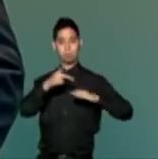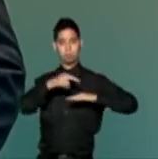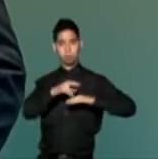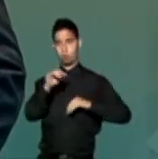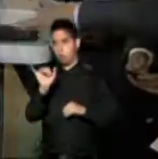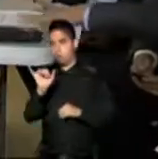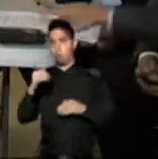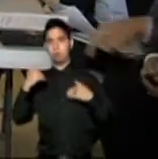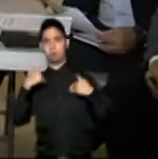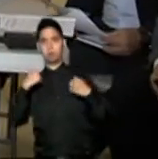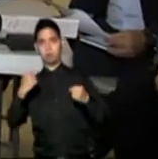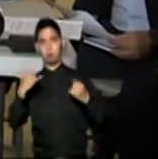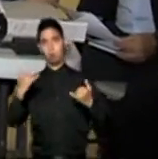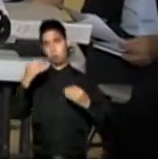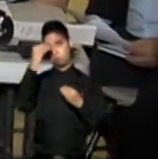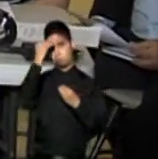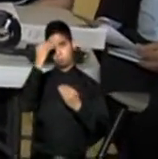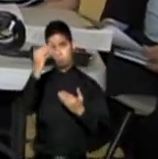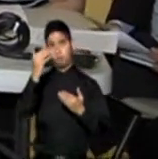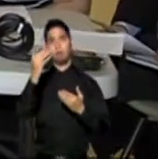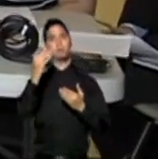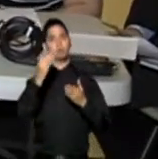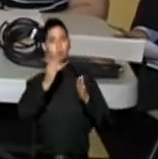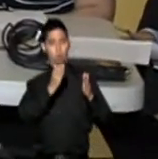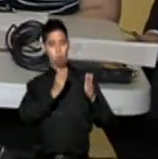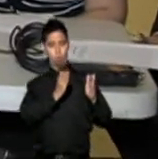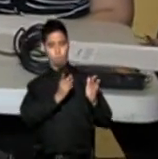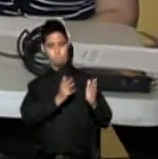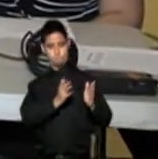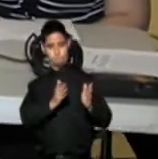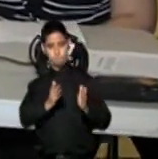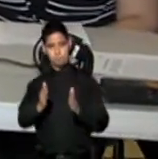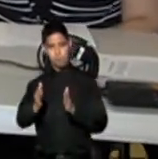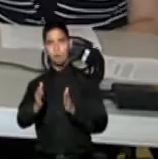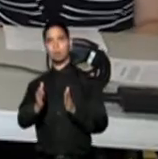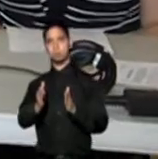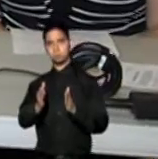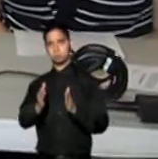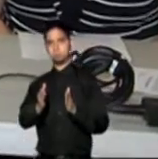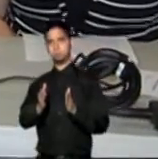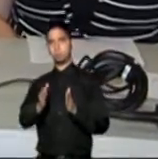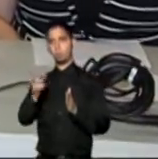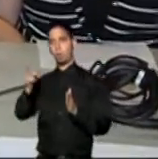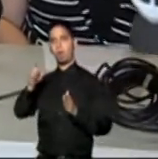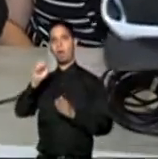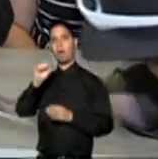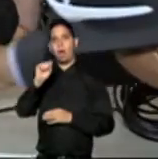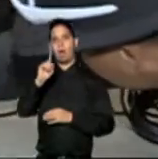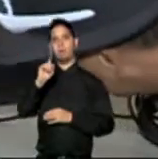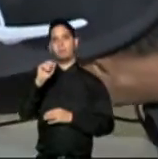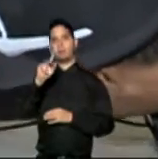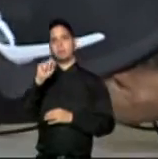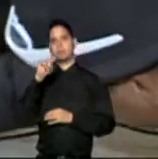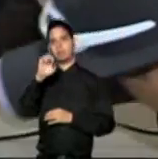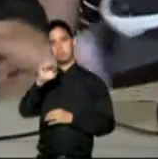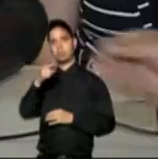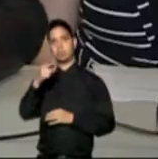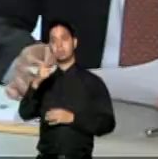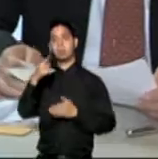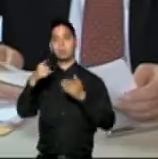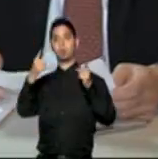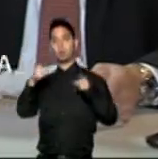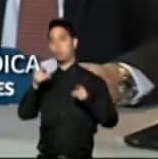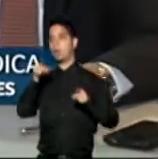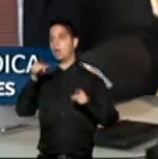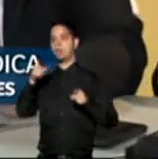denunciaron hoy un plan por parte de la compañía de seguro Advantage, mediante el cual pretenden cobrarle a los médicos cualquier